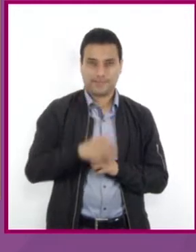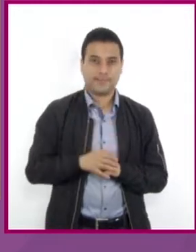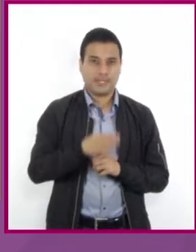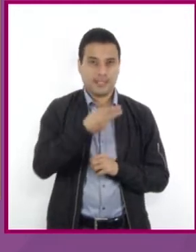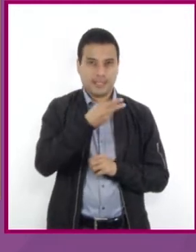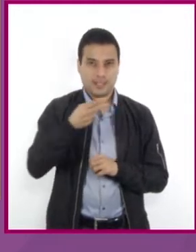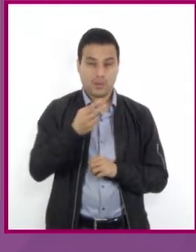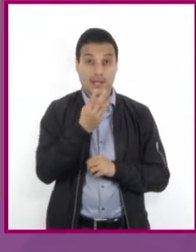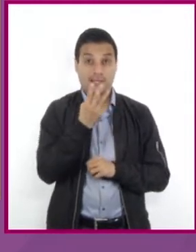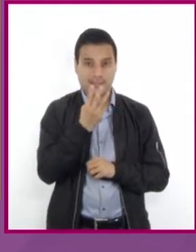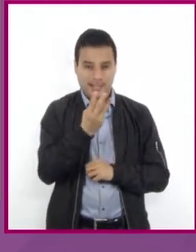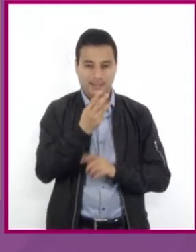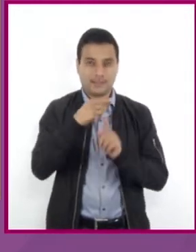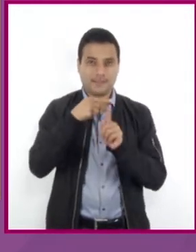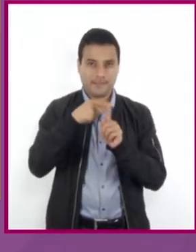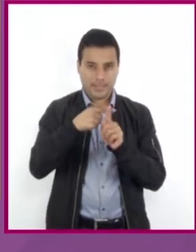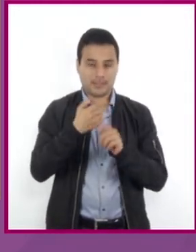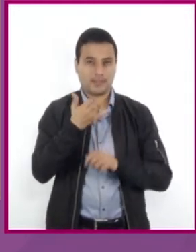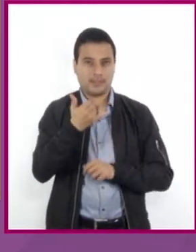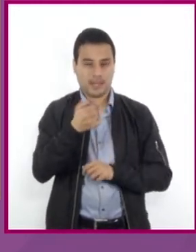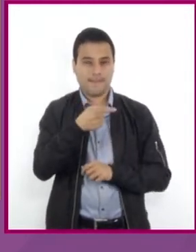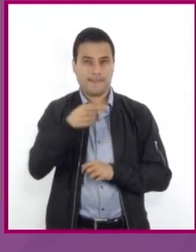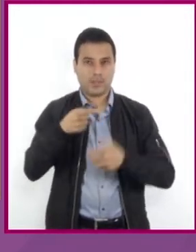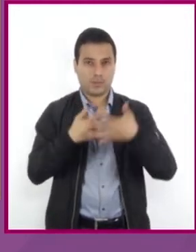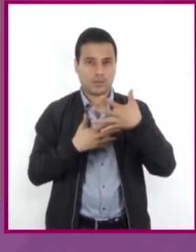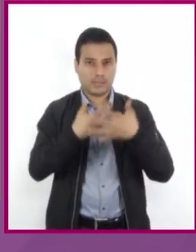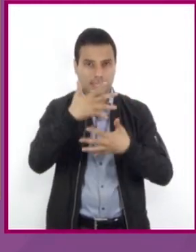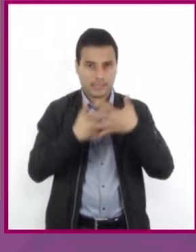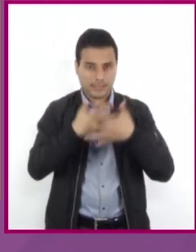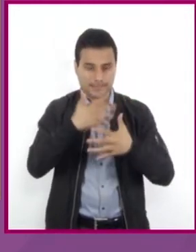igual a 3 más Y menos 15.